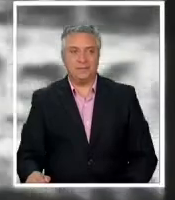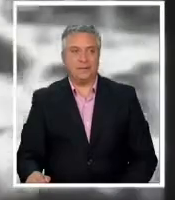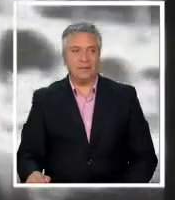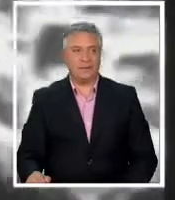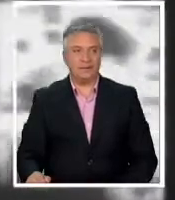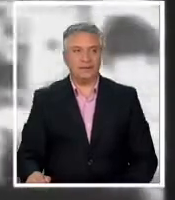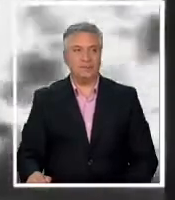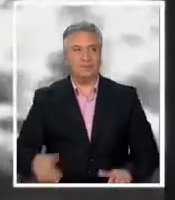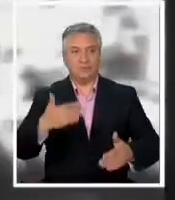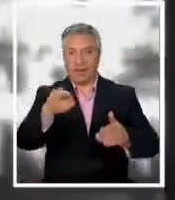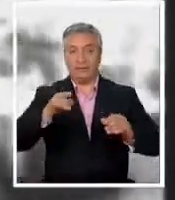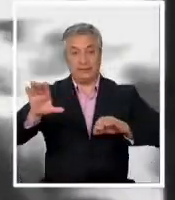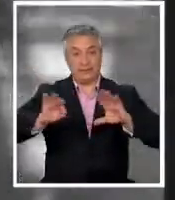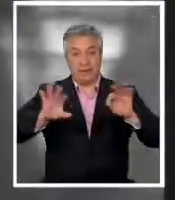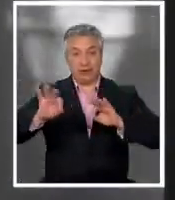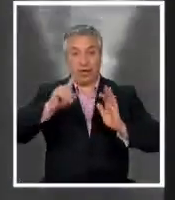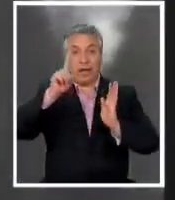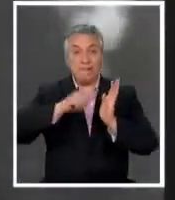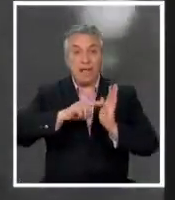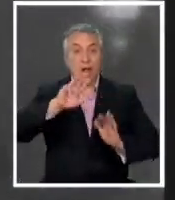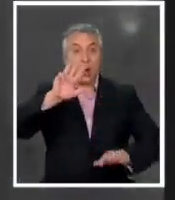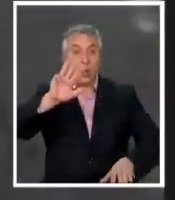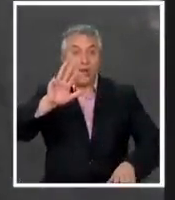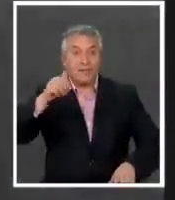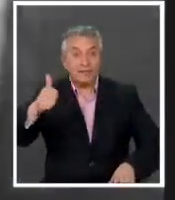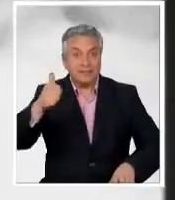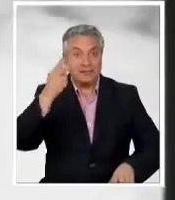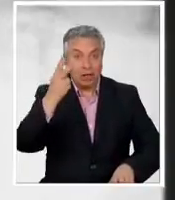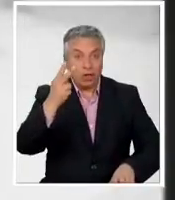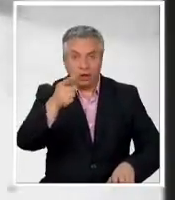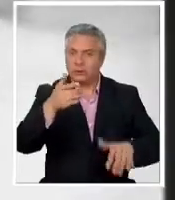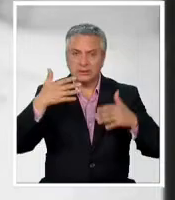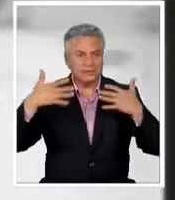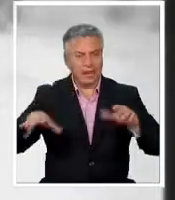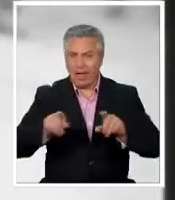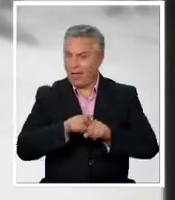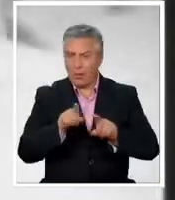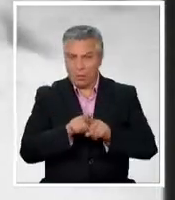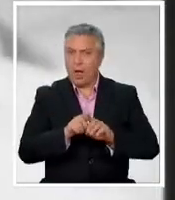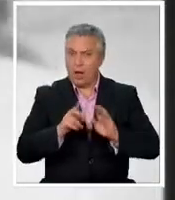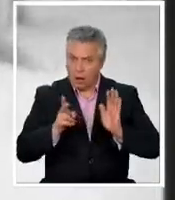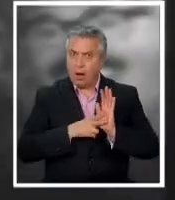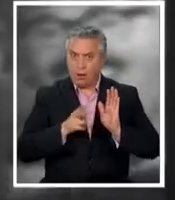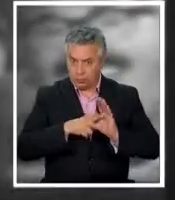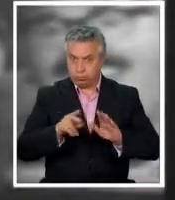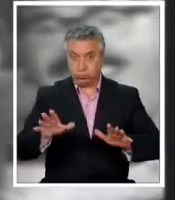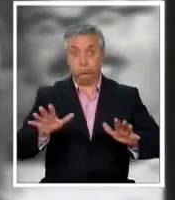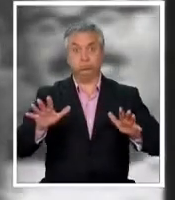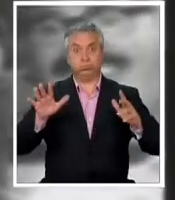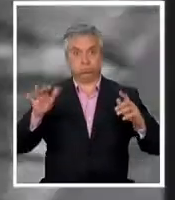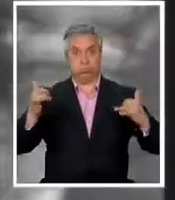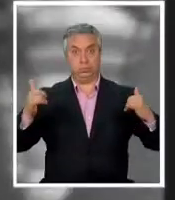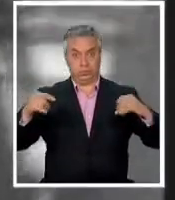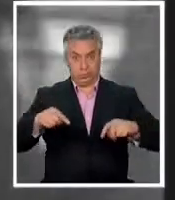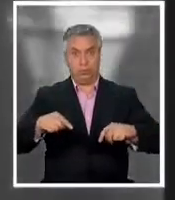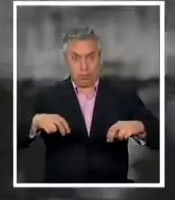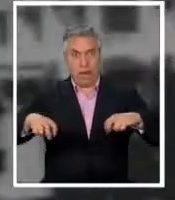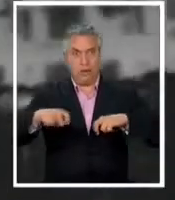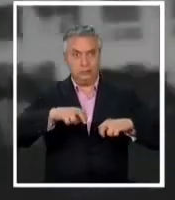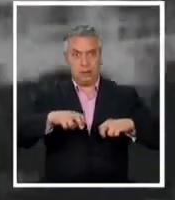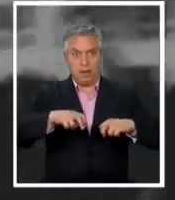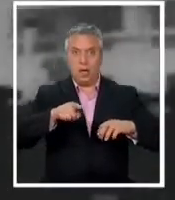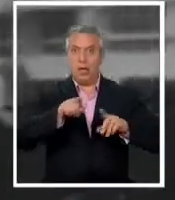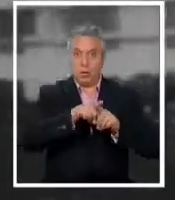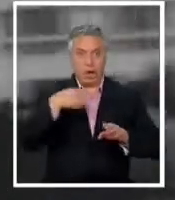y es que la selección de 1962 se convirtió en un verdadero fenómeno en la cancha pero también fuera de ella